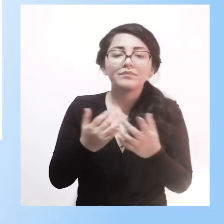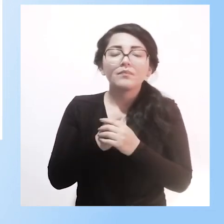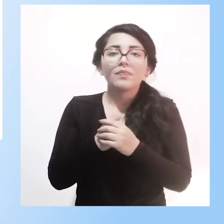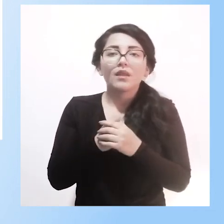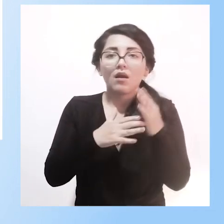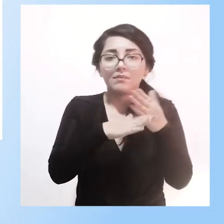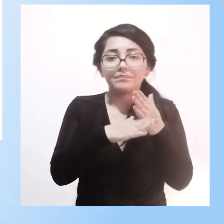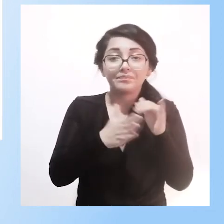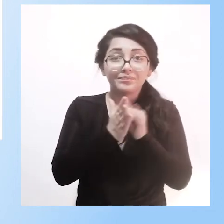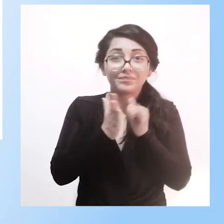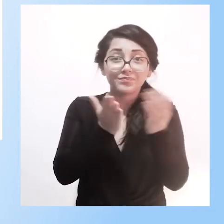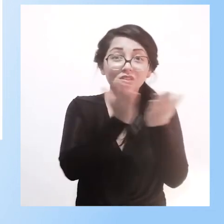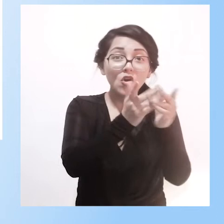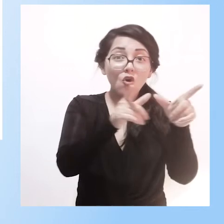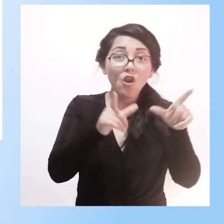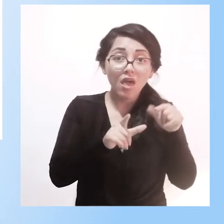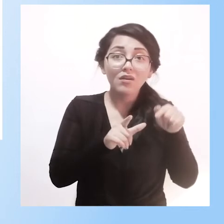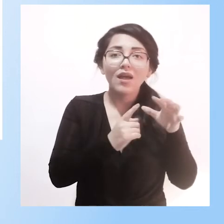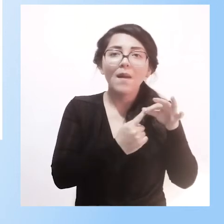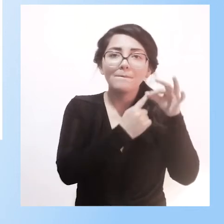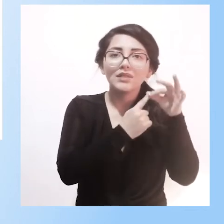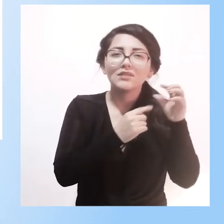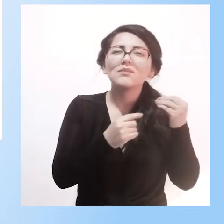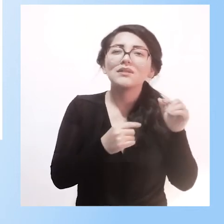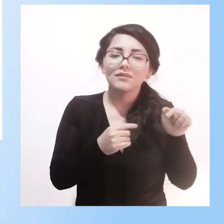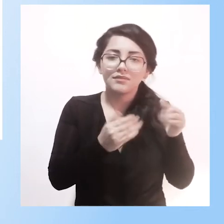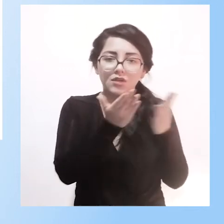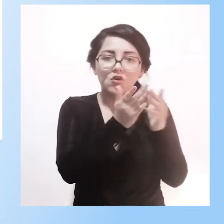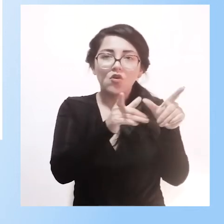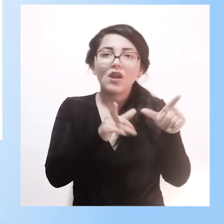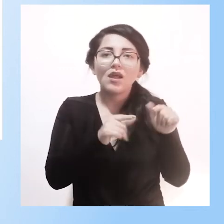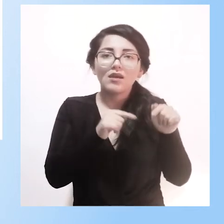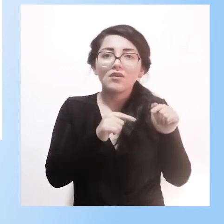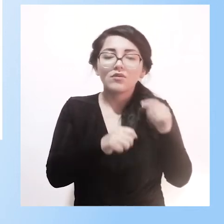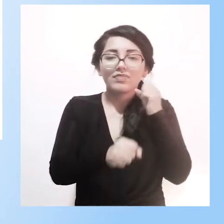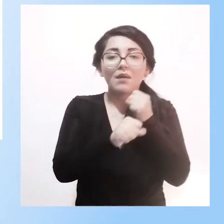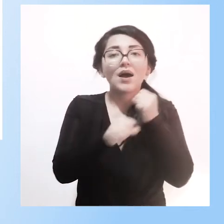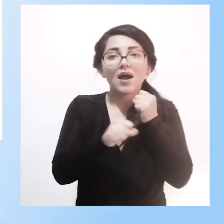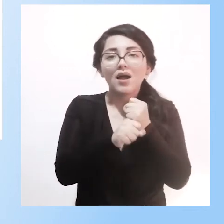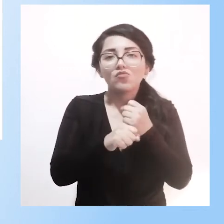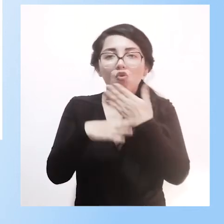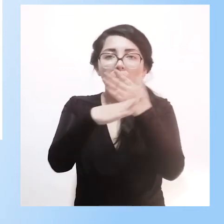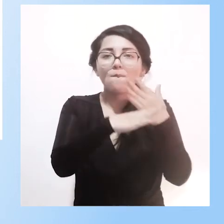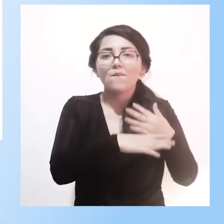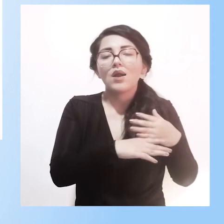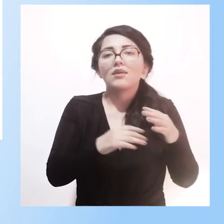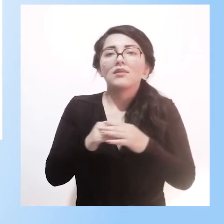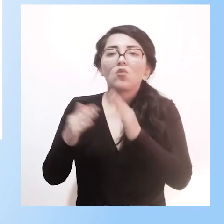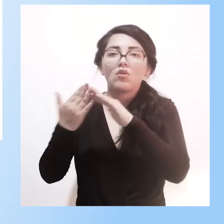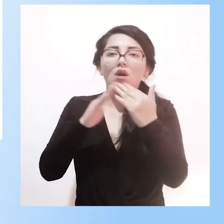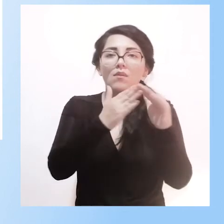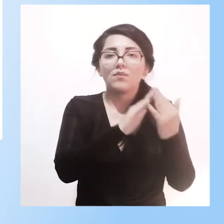escuela muy especial porque está trabajando mucho con la comunidad. Entonces, todo lo que se pasa